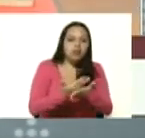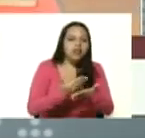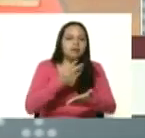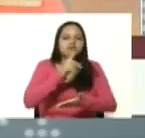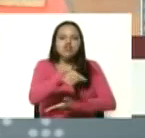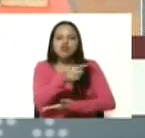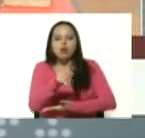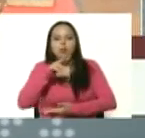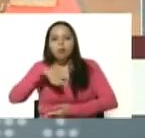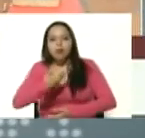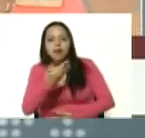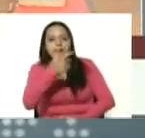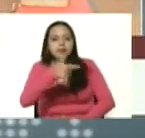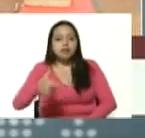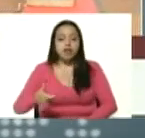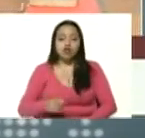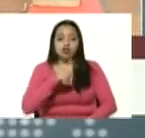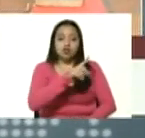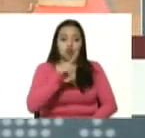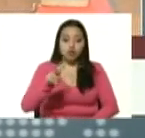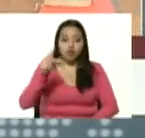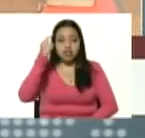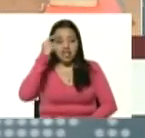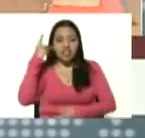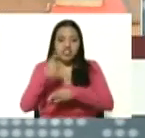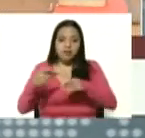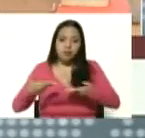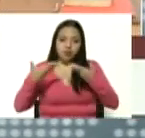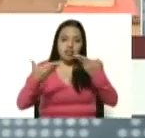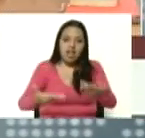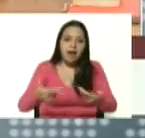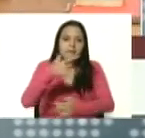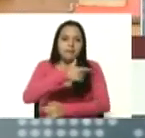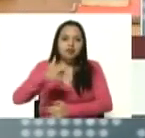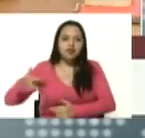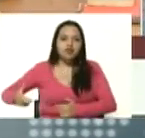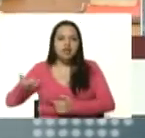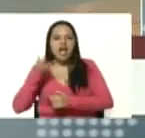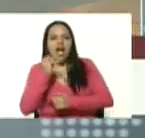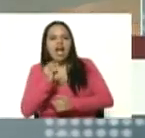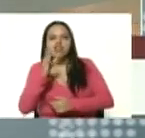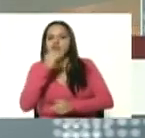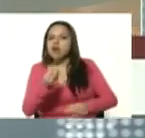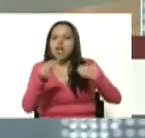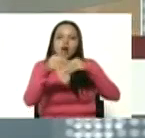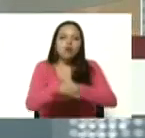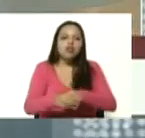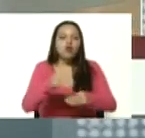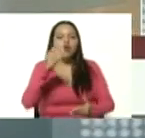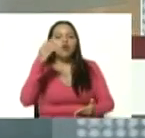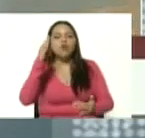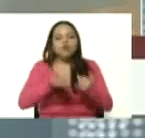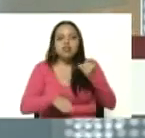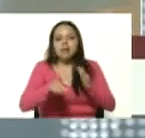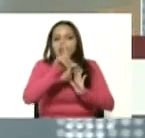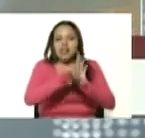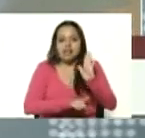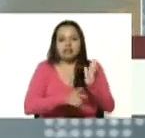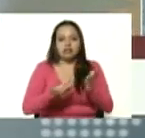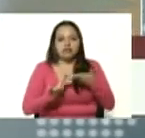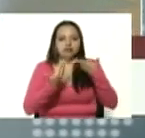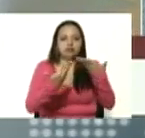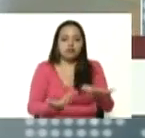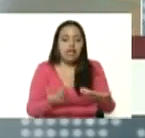mandata la ley que debemos dejar para que las personas que tengan objeciones sobre el último listado que se publicó el día viernes